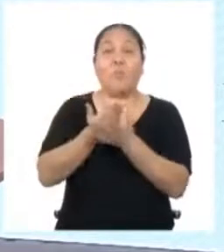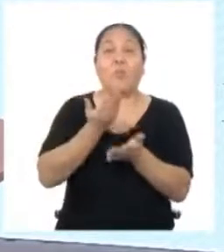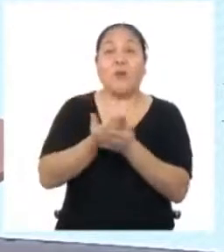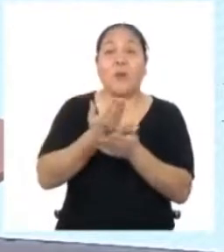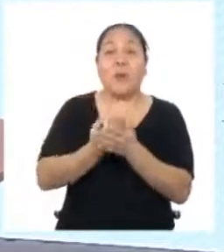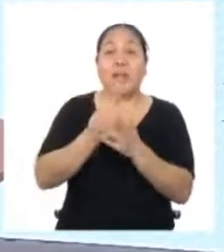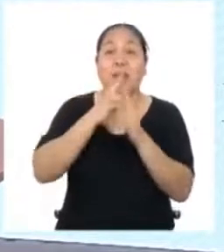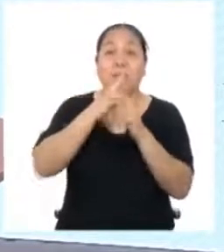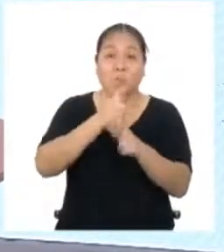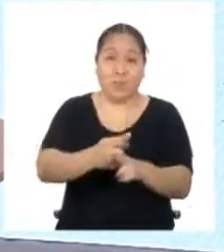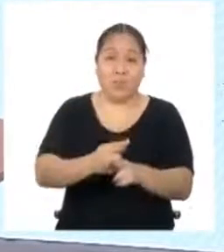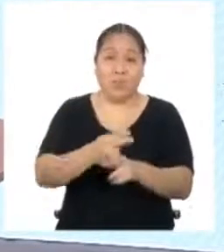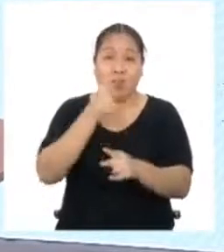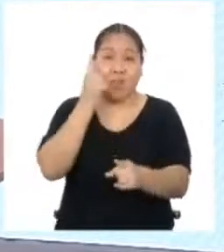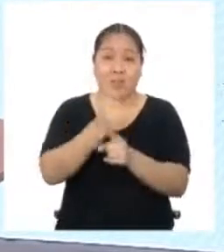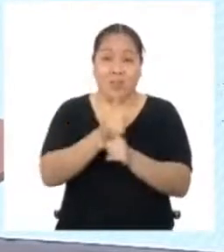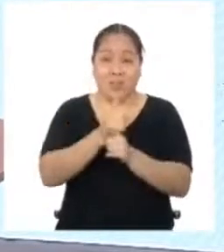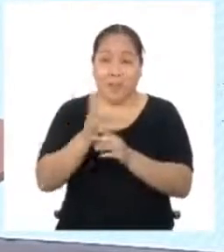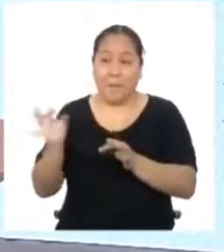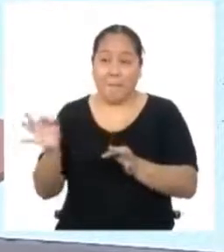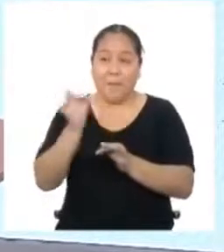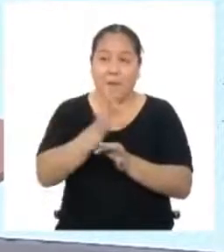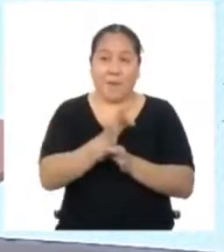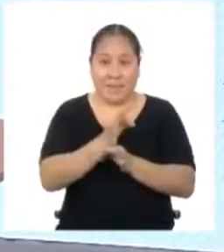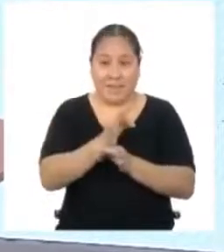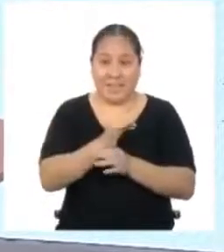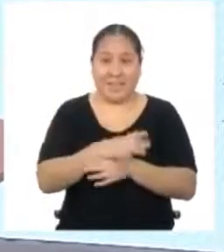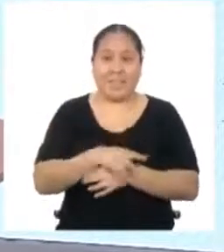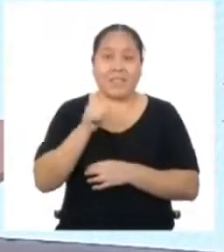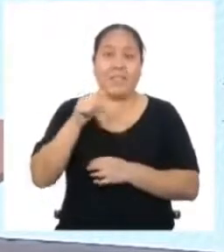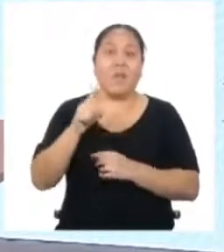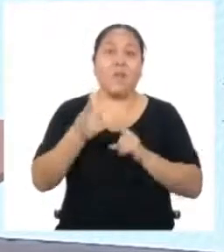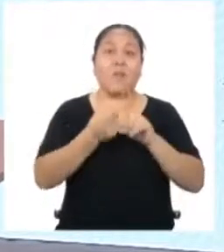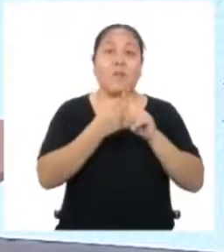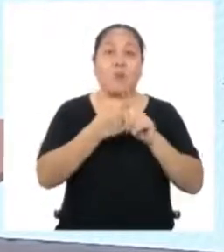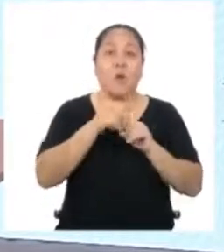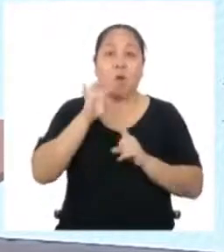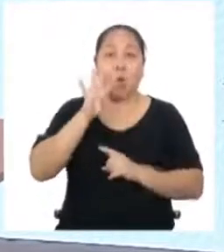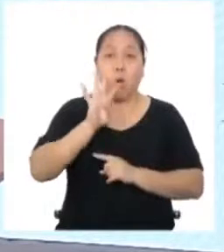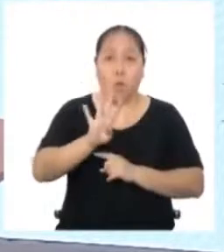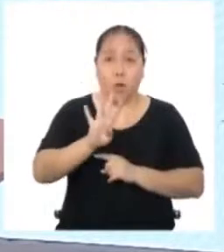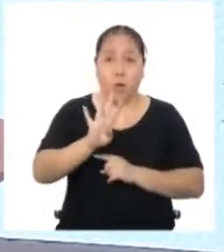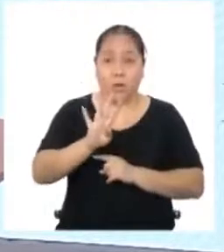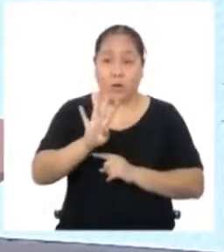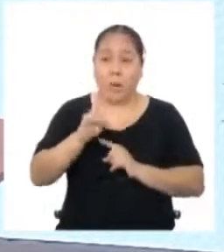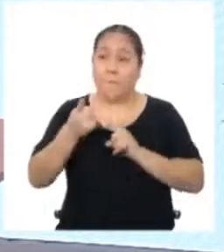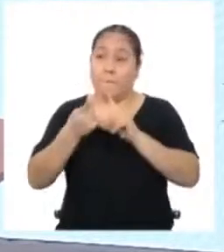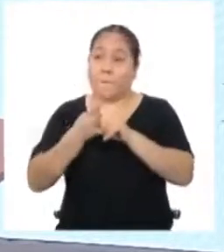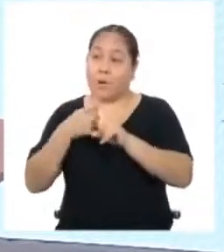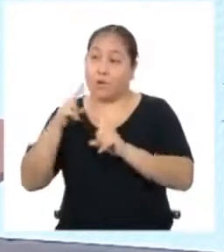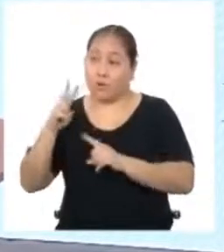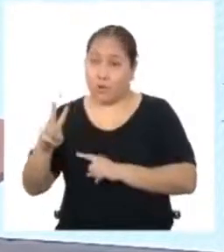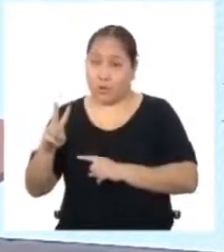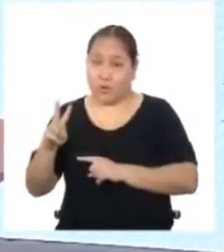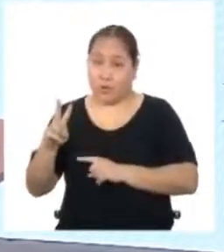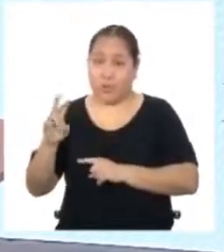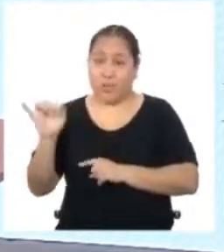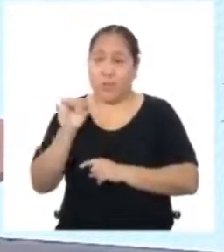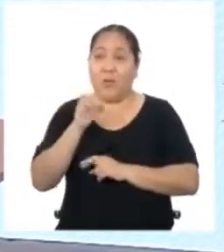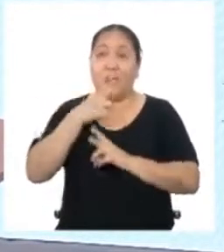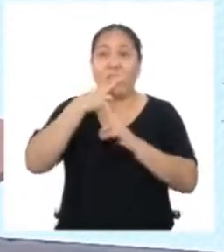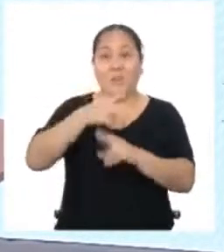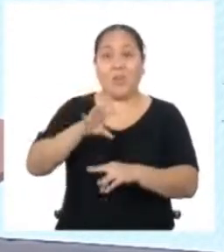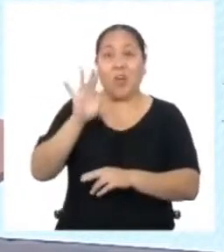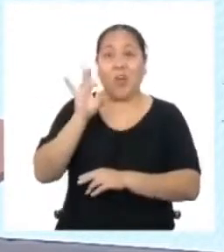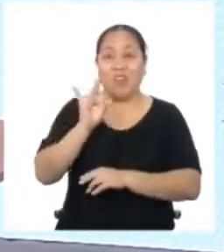Apliquen los nuevos valores a la fórmula Si multiplicamos 4 de largo por el 2 que obtuvimos para el ancho Tenemos como resultado